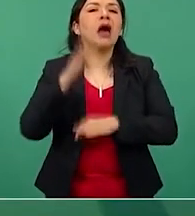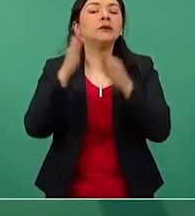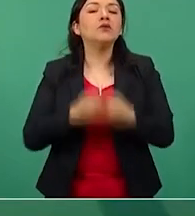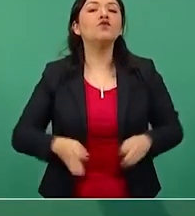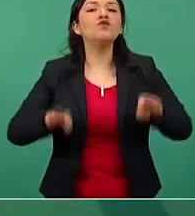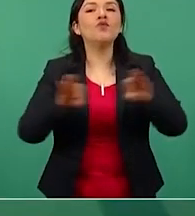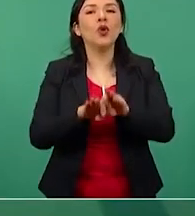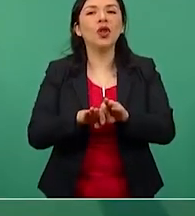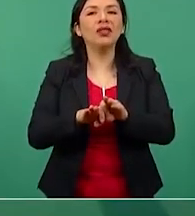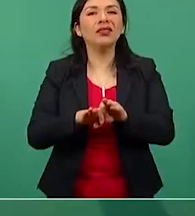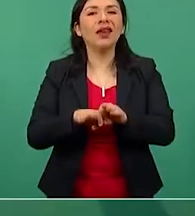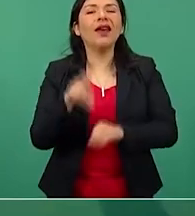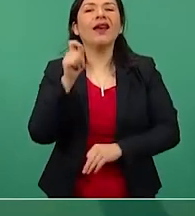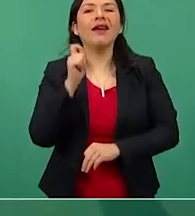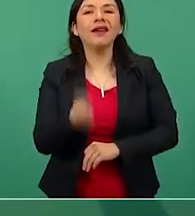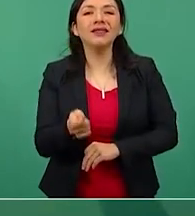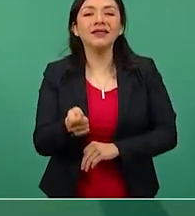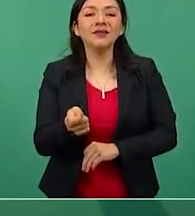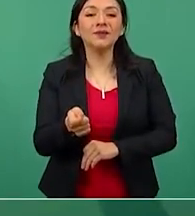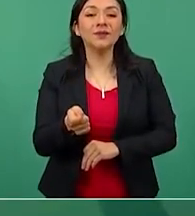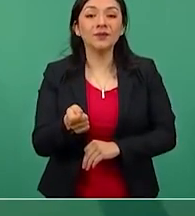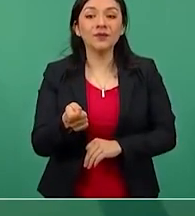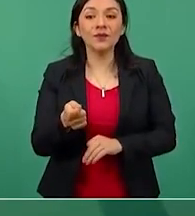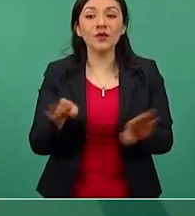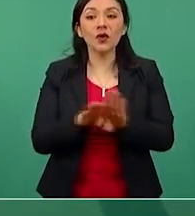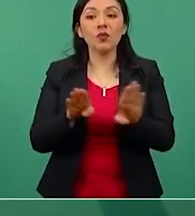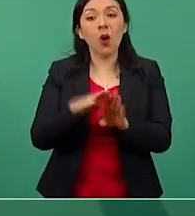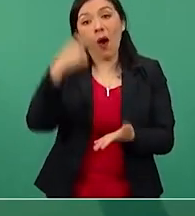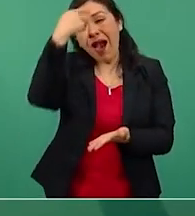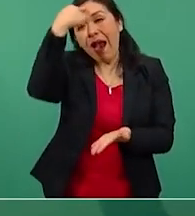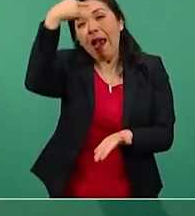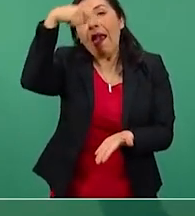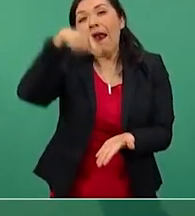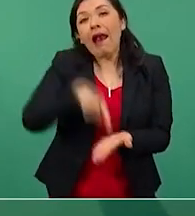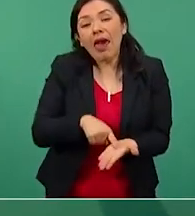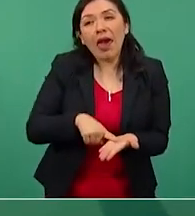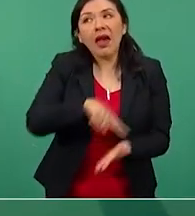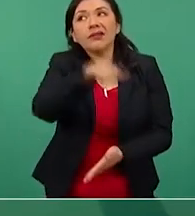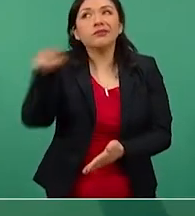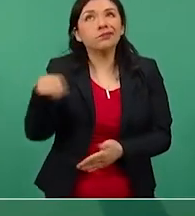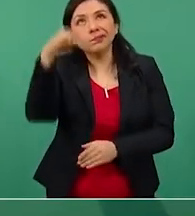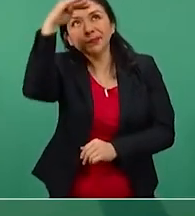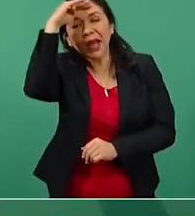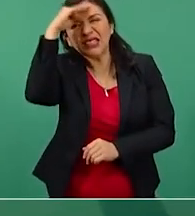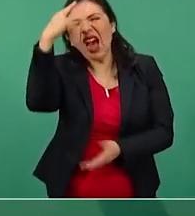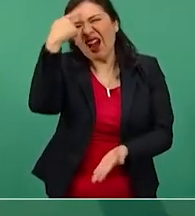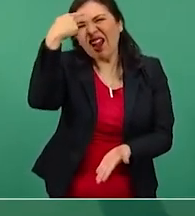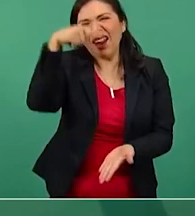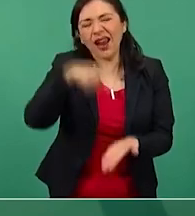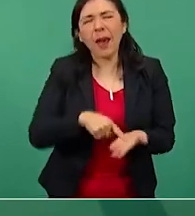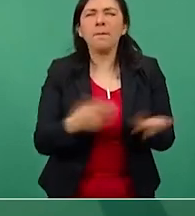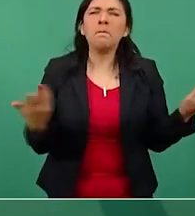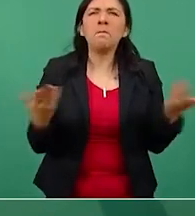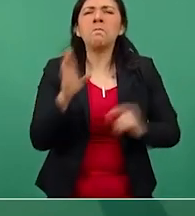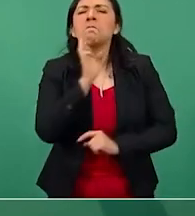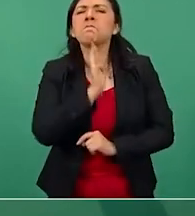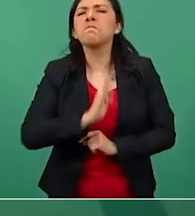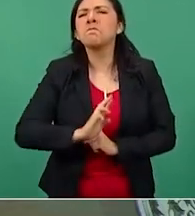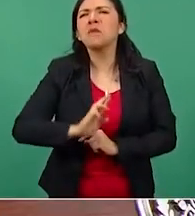creencia, el criterio de que es mejor